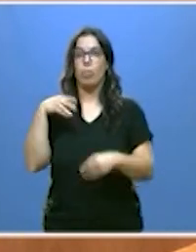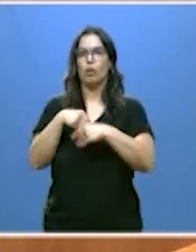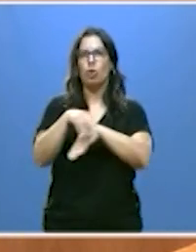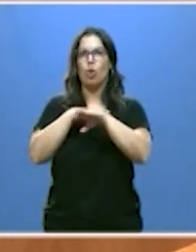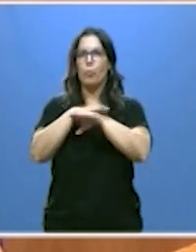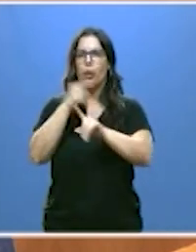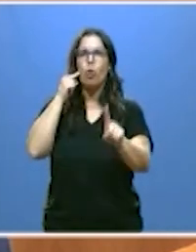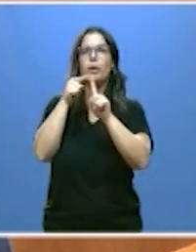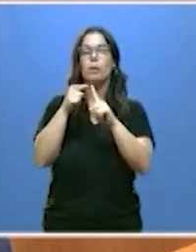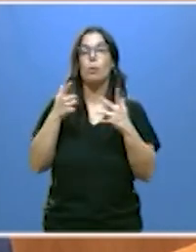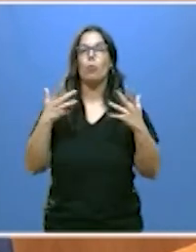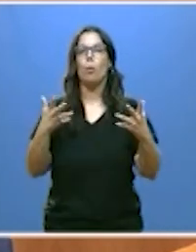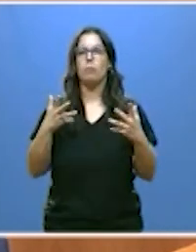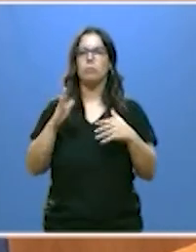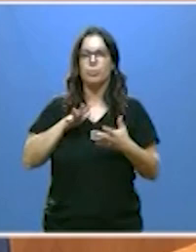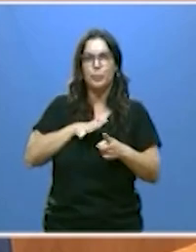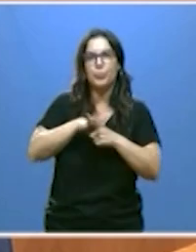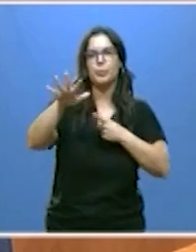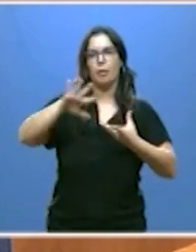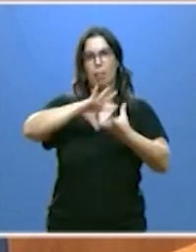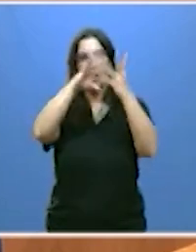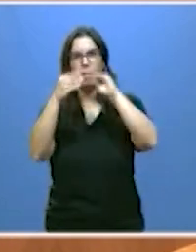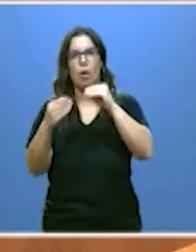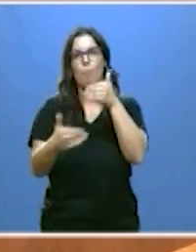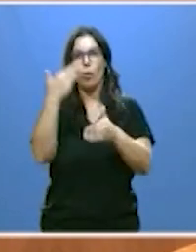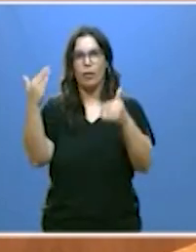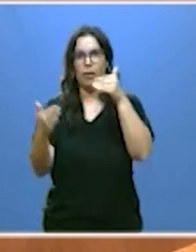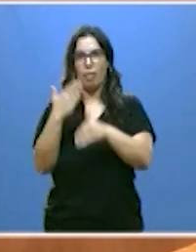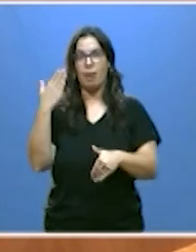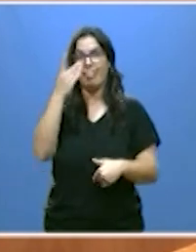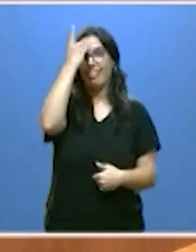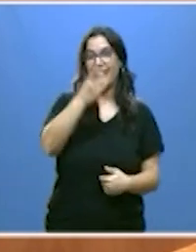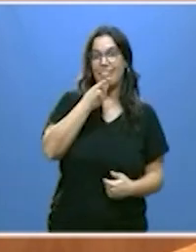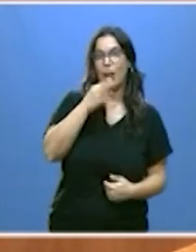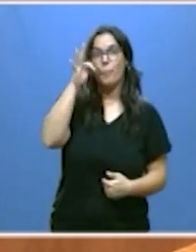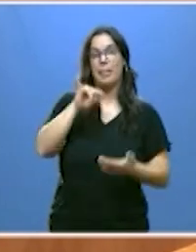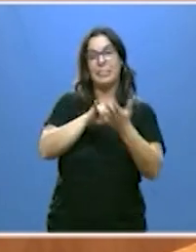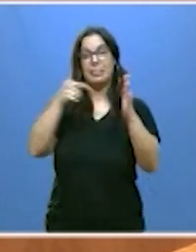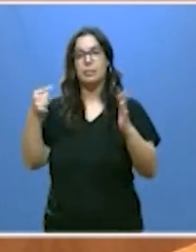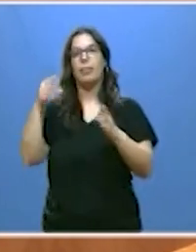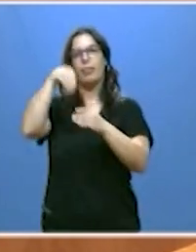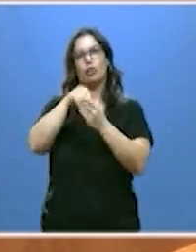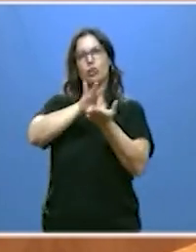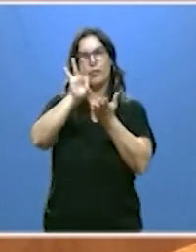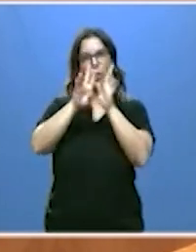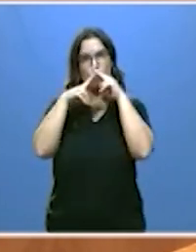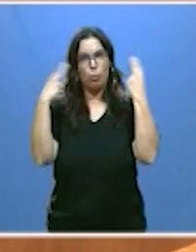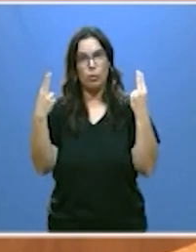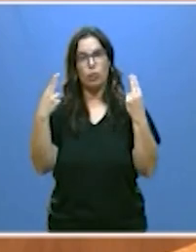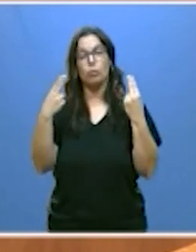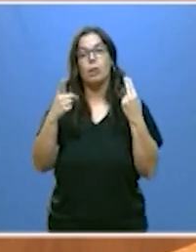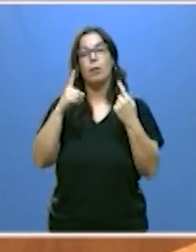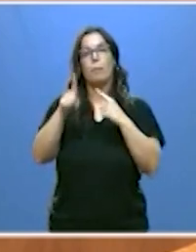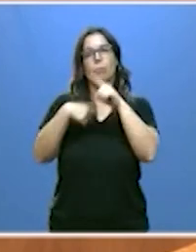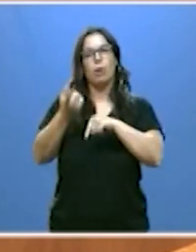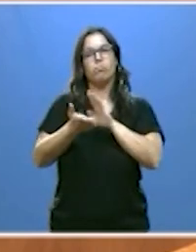modernizar, ayudado de la digitalización y de las TIC, de nuestros servicios públicos y consolidarlos